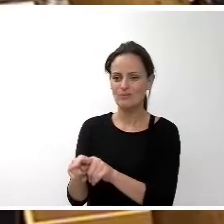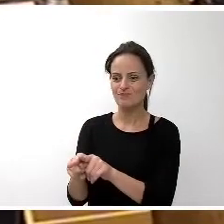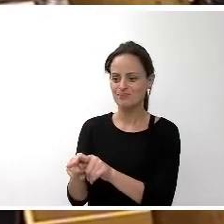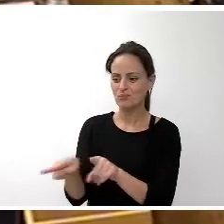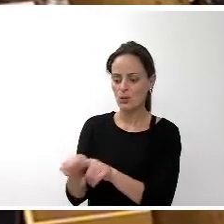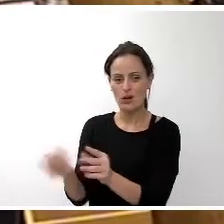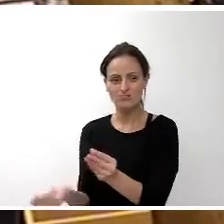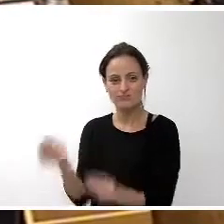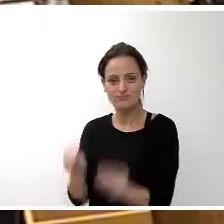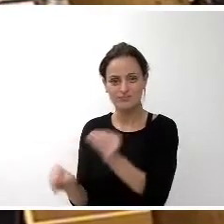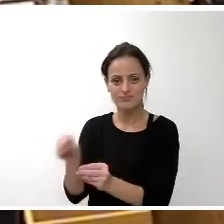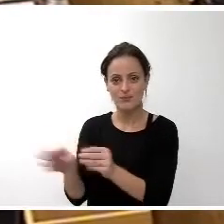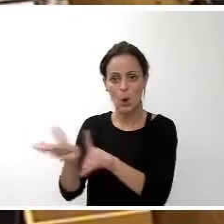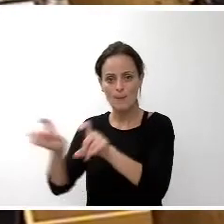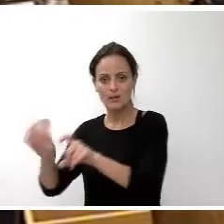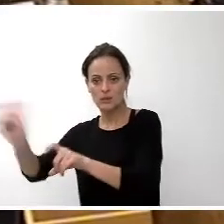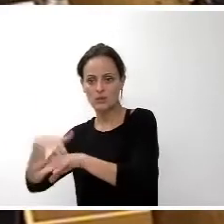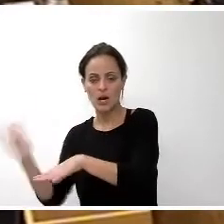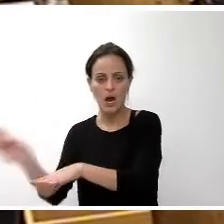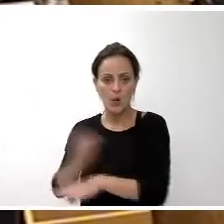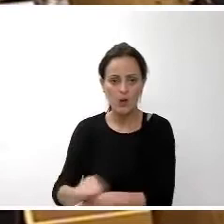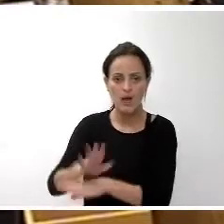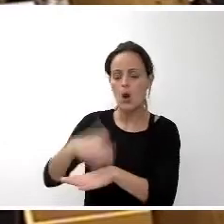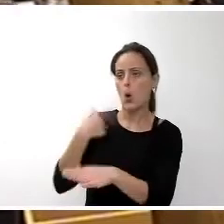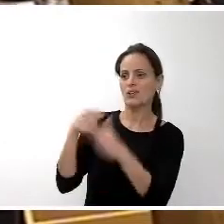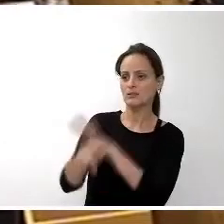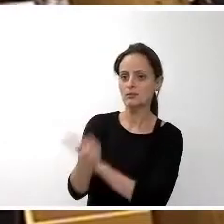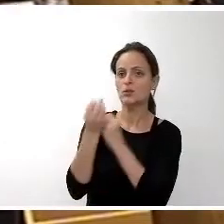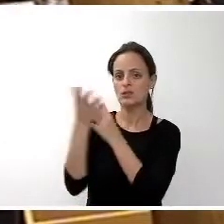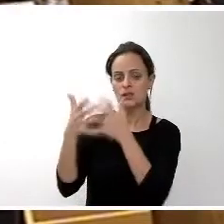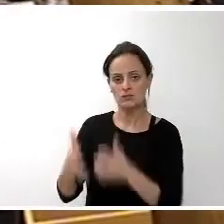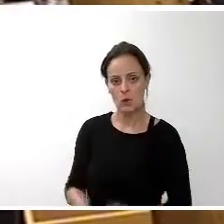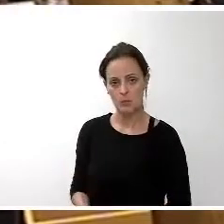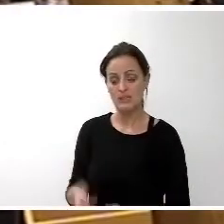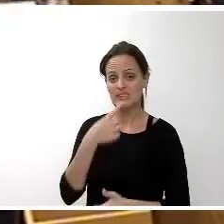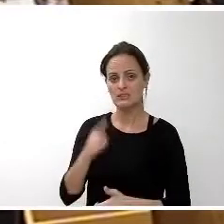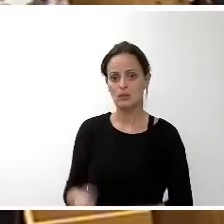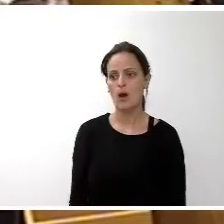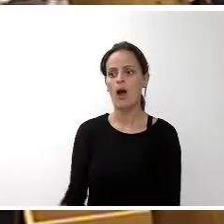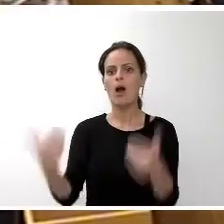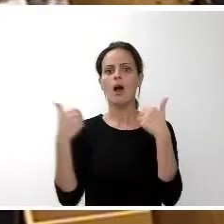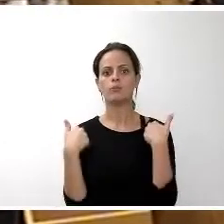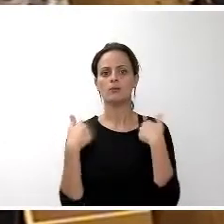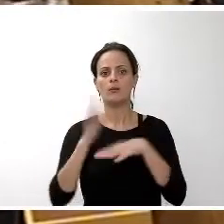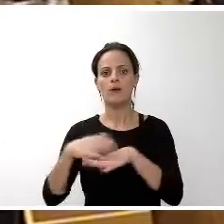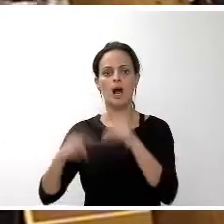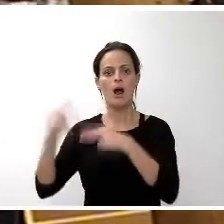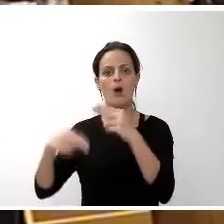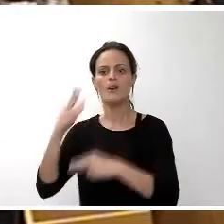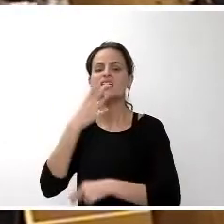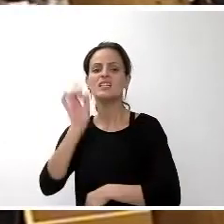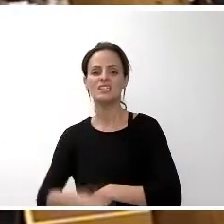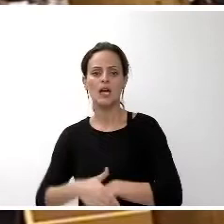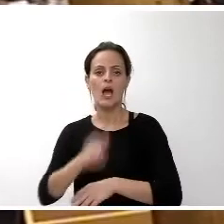concesionaria y existiendo informes que dicen que correspondería afrontar la obra a la entidad